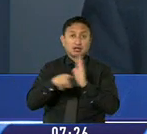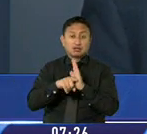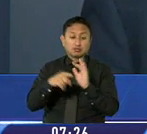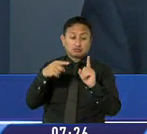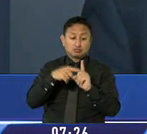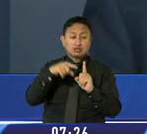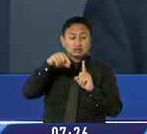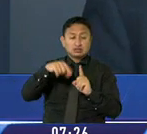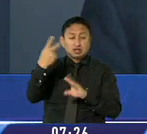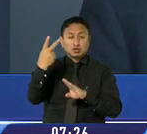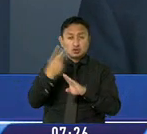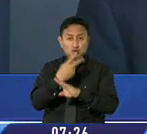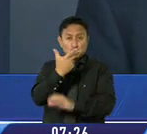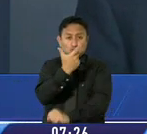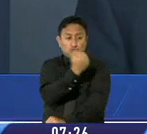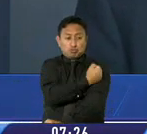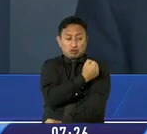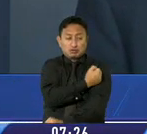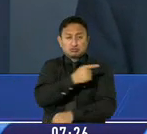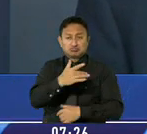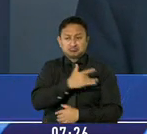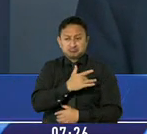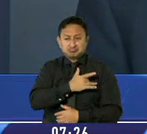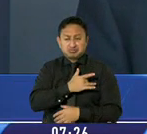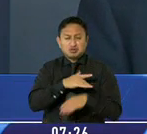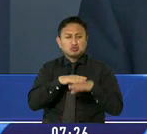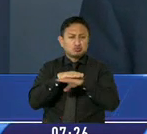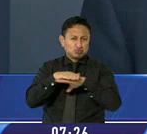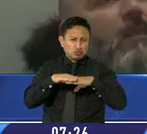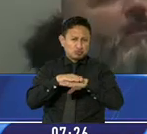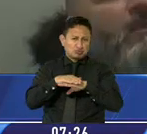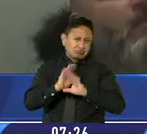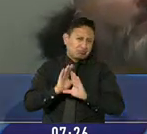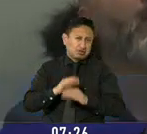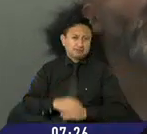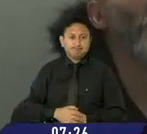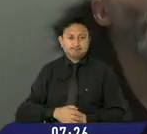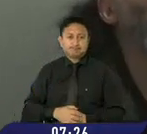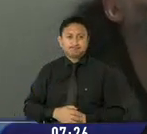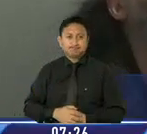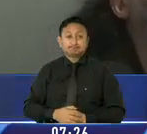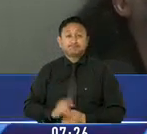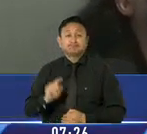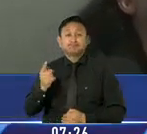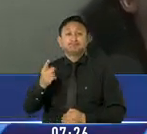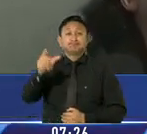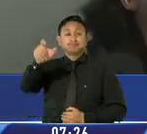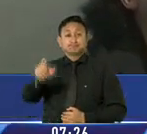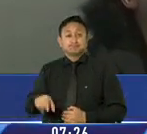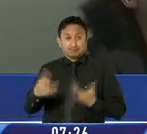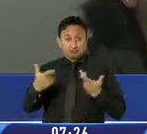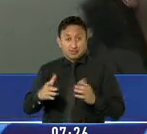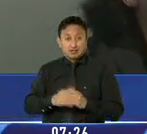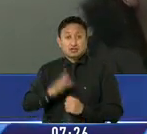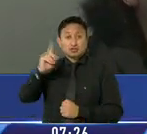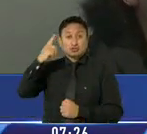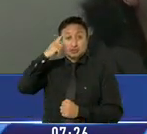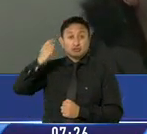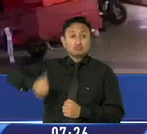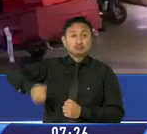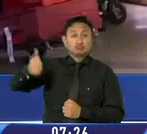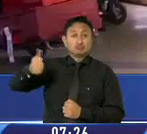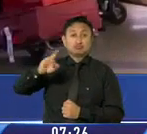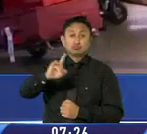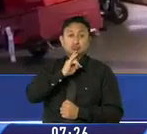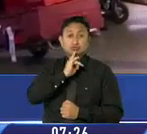vacunado y experimentó síntomas leves que están mejorando en este punto. Tras la detección de este primer caso, el gobierno estadounidense ha empezado a tomar medidas